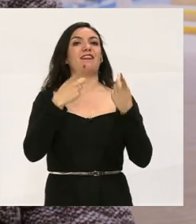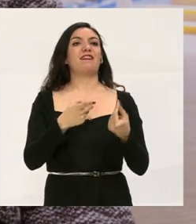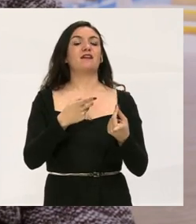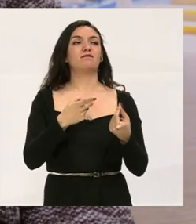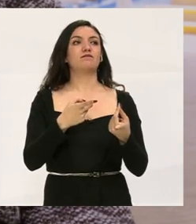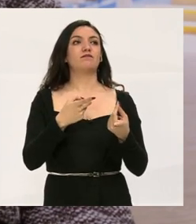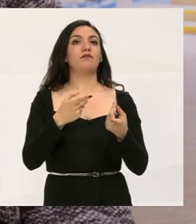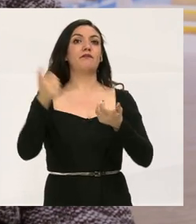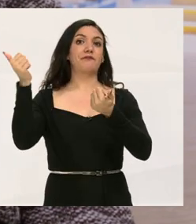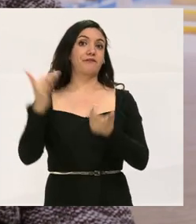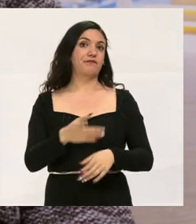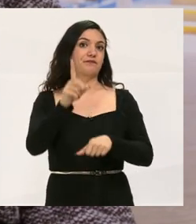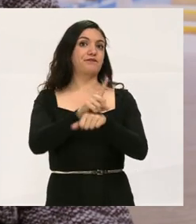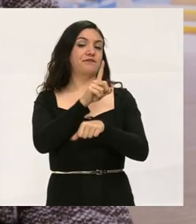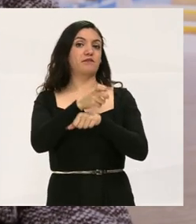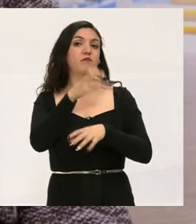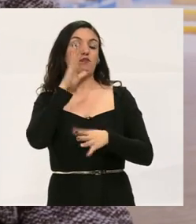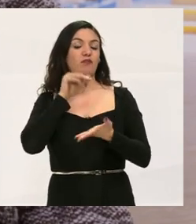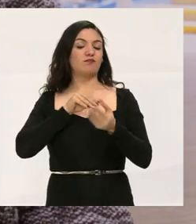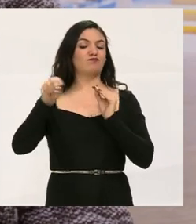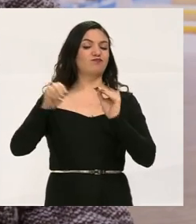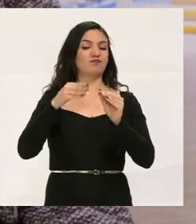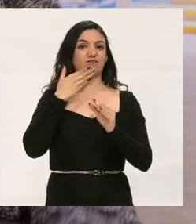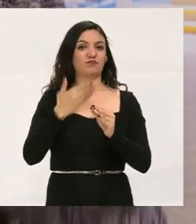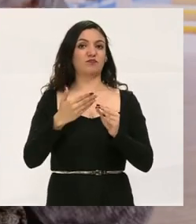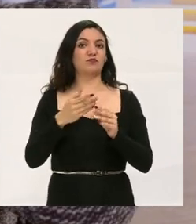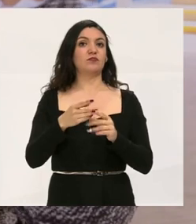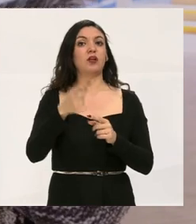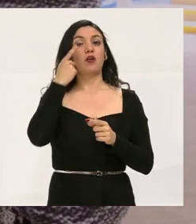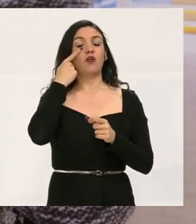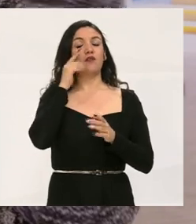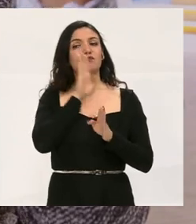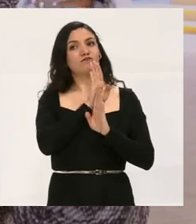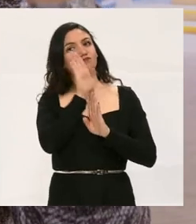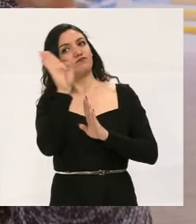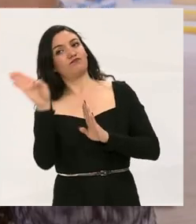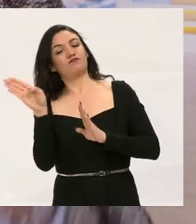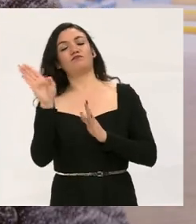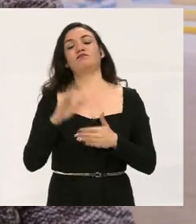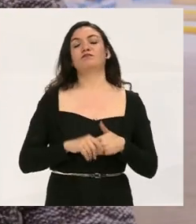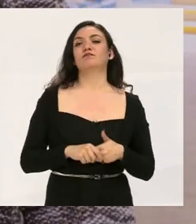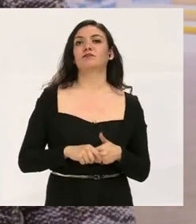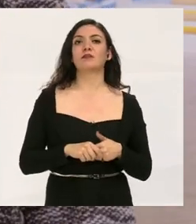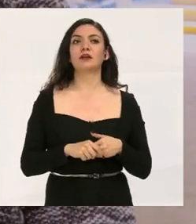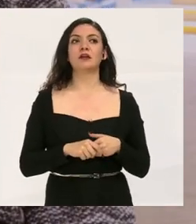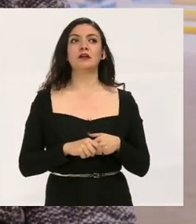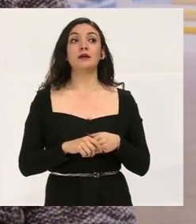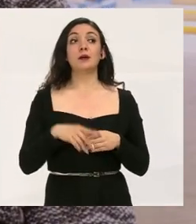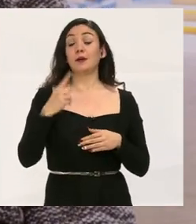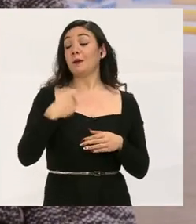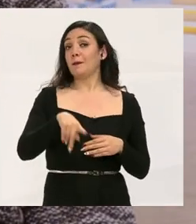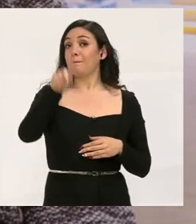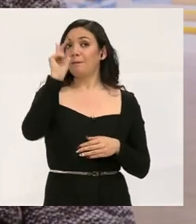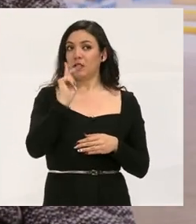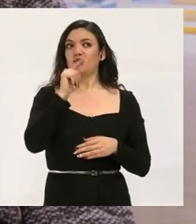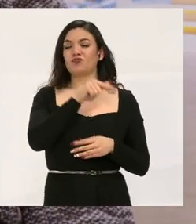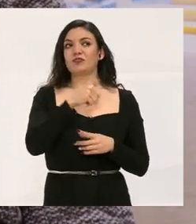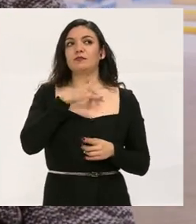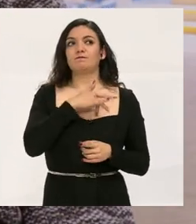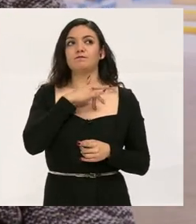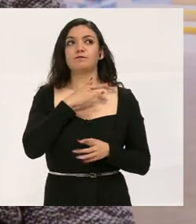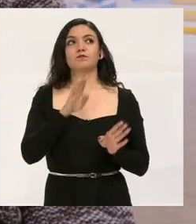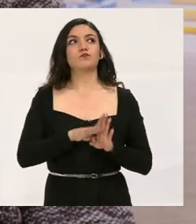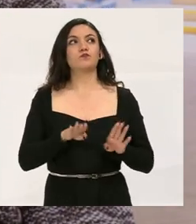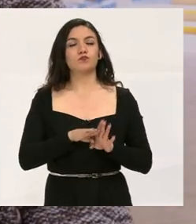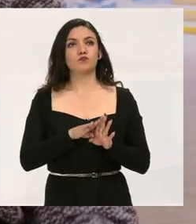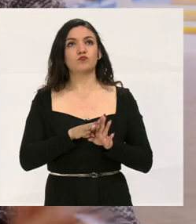trajo consecuencia, y el desvío de su ojo. Pero sí ha